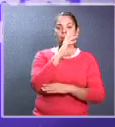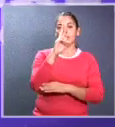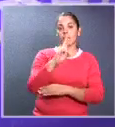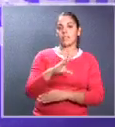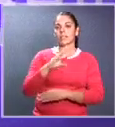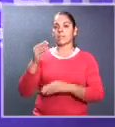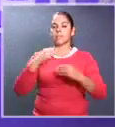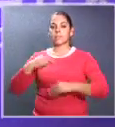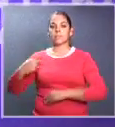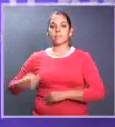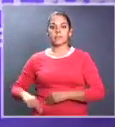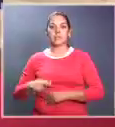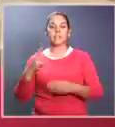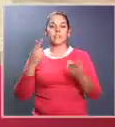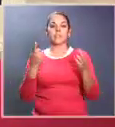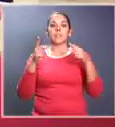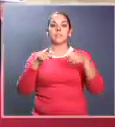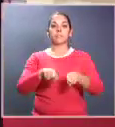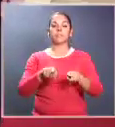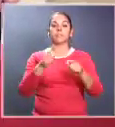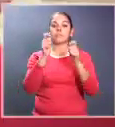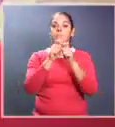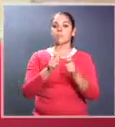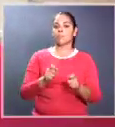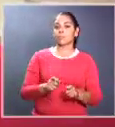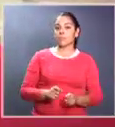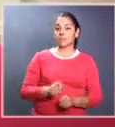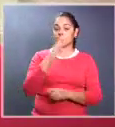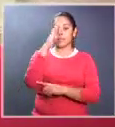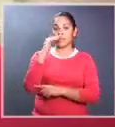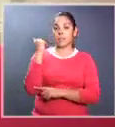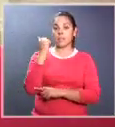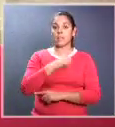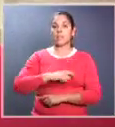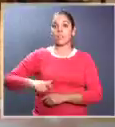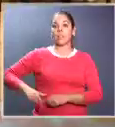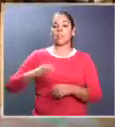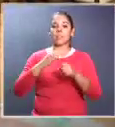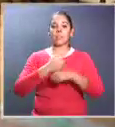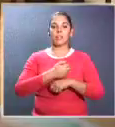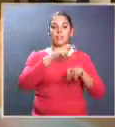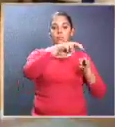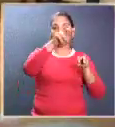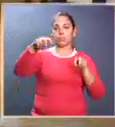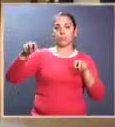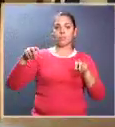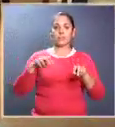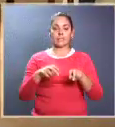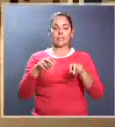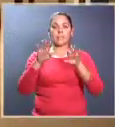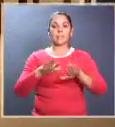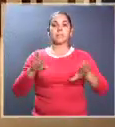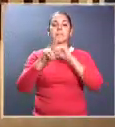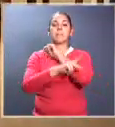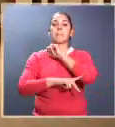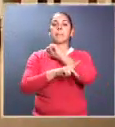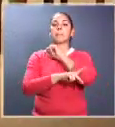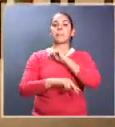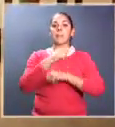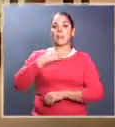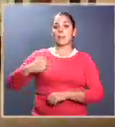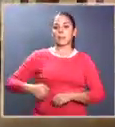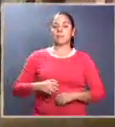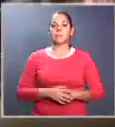fueron logros concretos de la gira que la Presidenta de la República, Laura Chinchilla, realizó por este país del continente asiático.